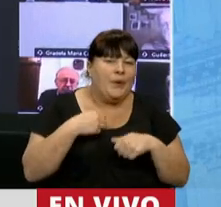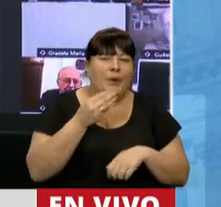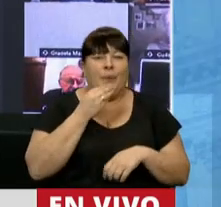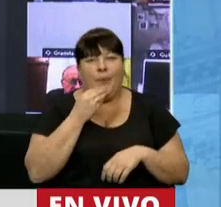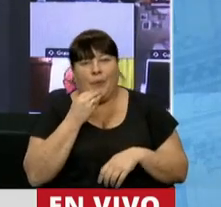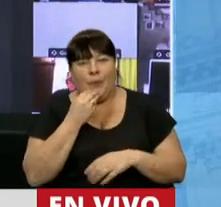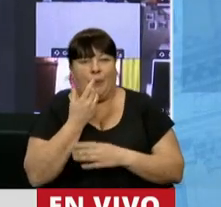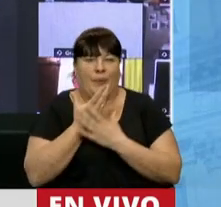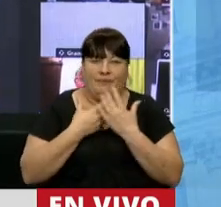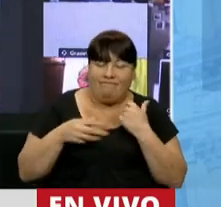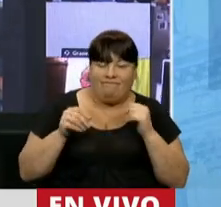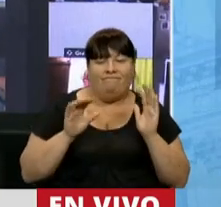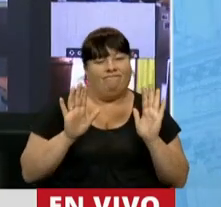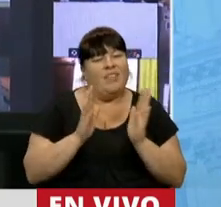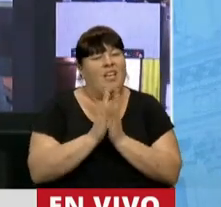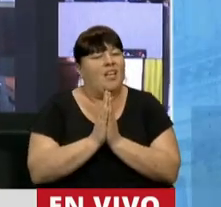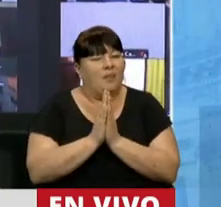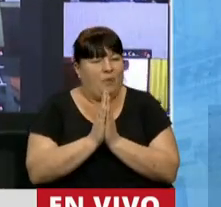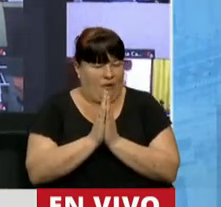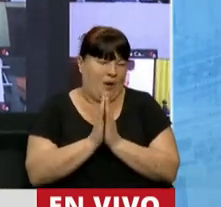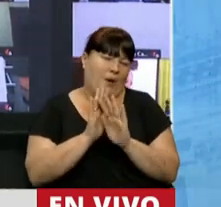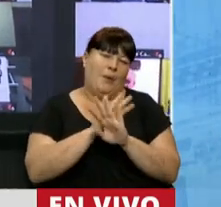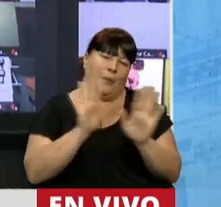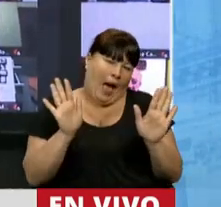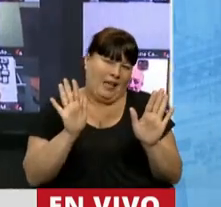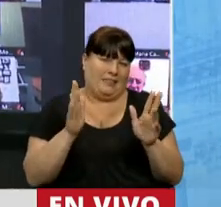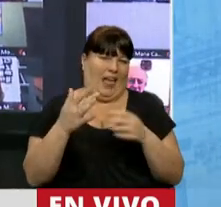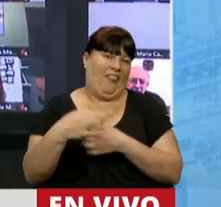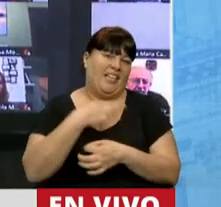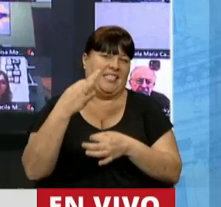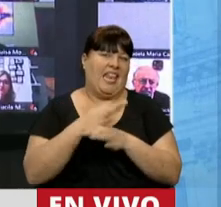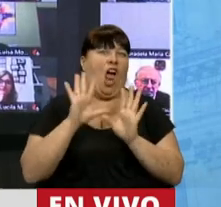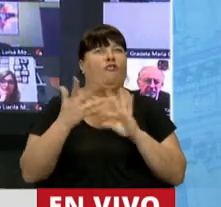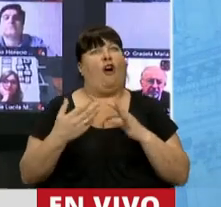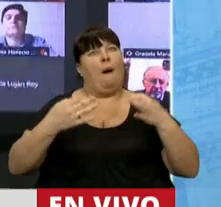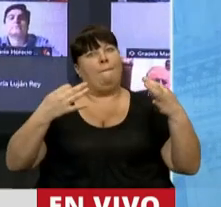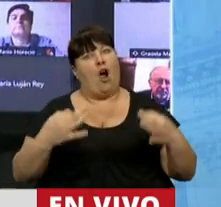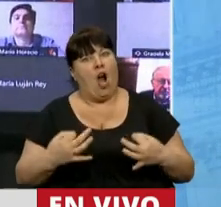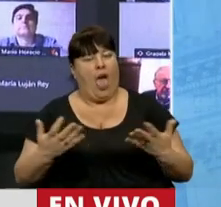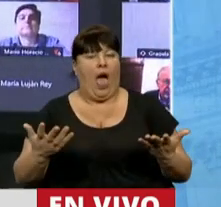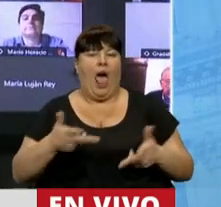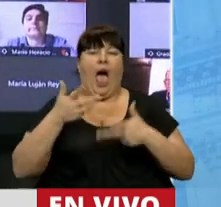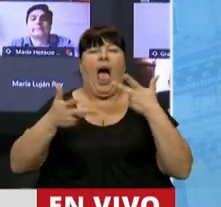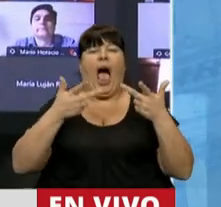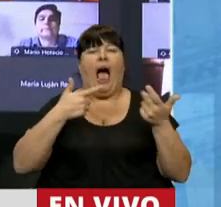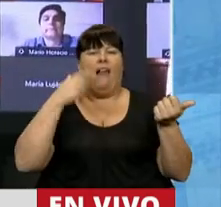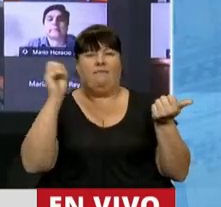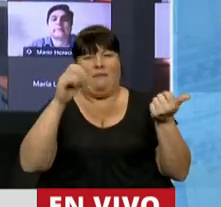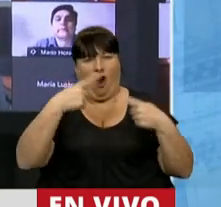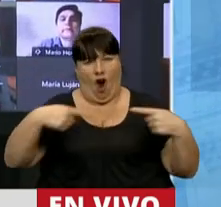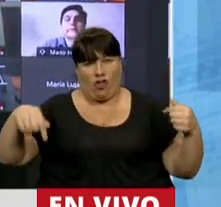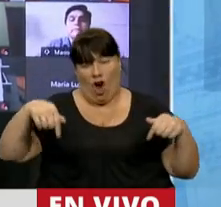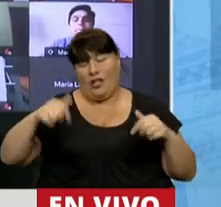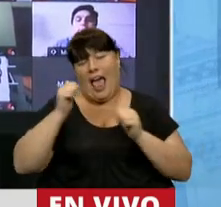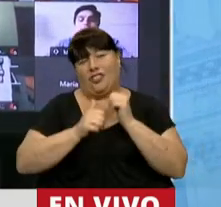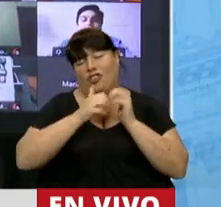hace con la luz apagada. Así que por favor, dejen de darnos clases de moral exhibiendo las obscenidades que han hecho